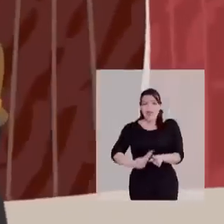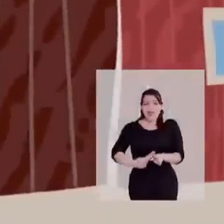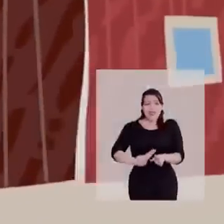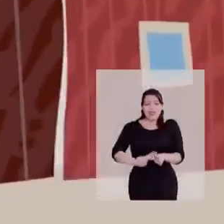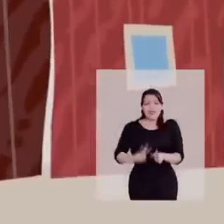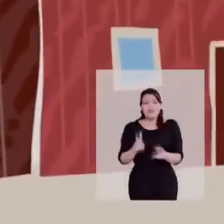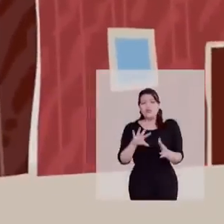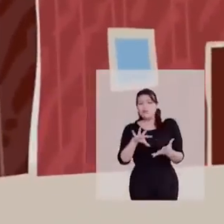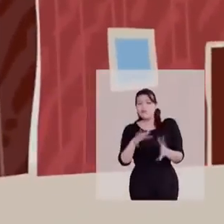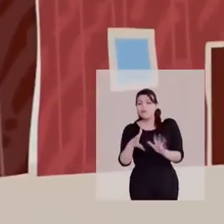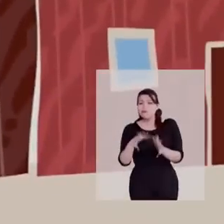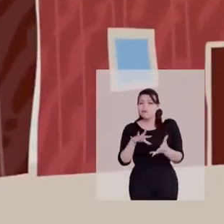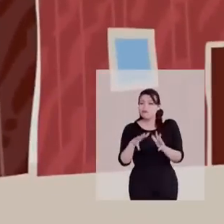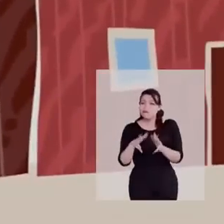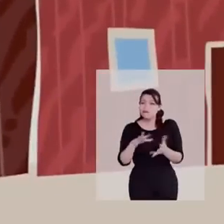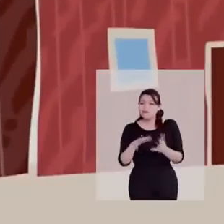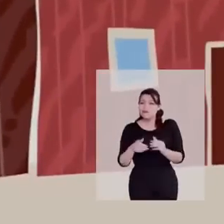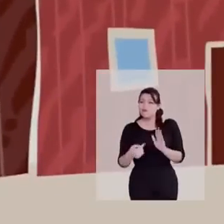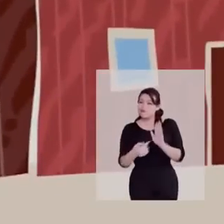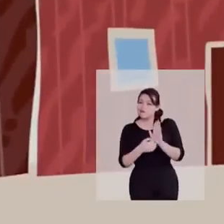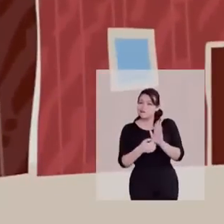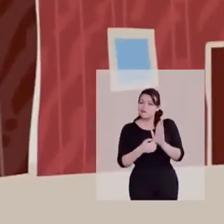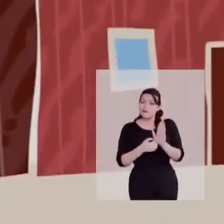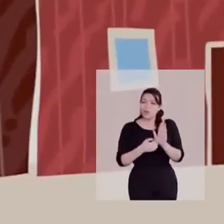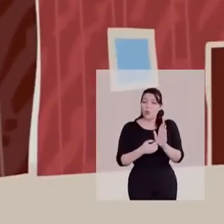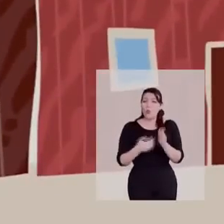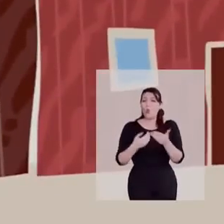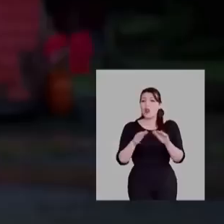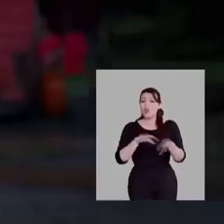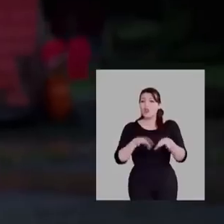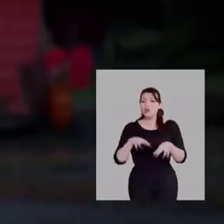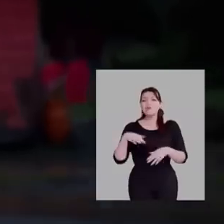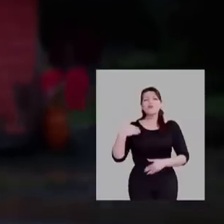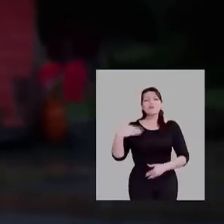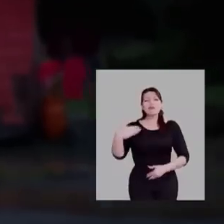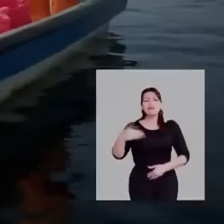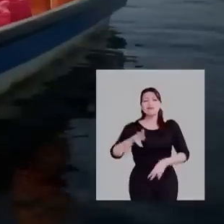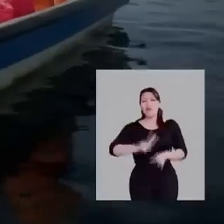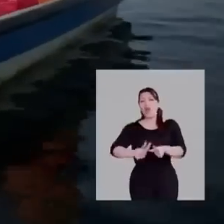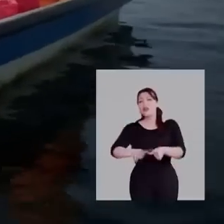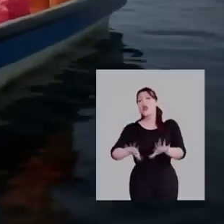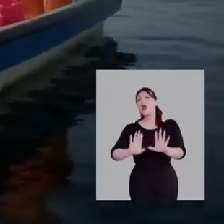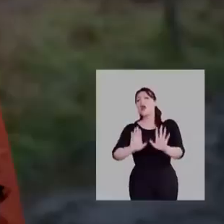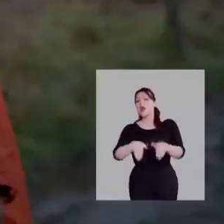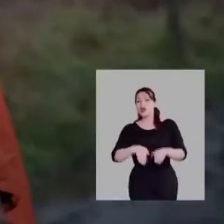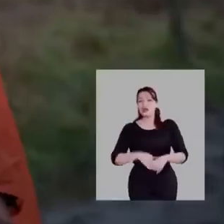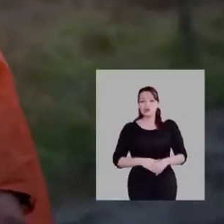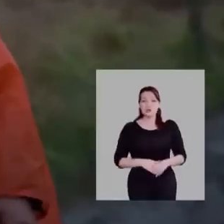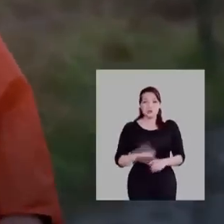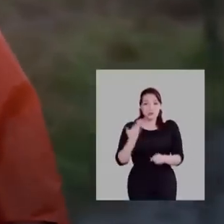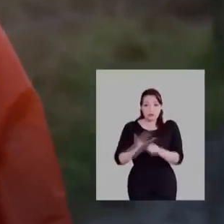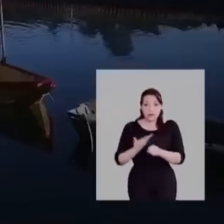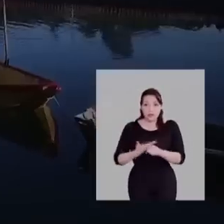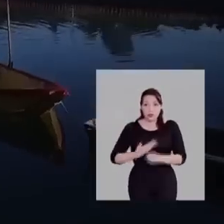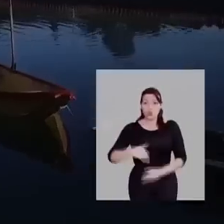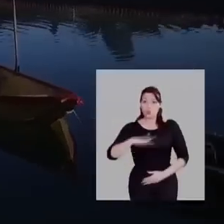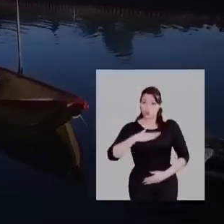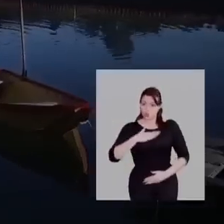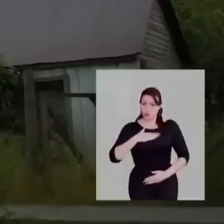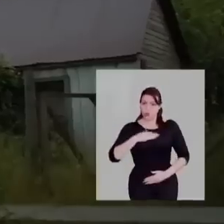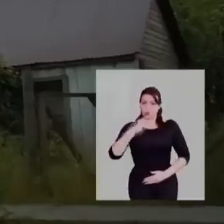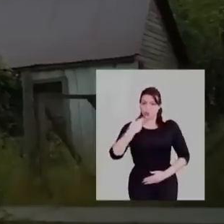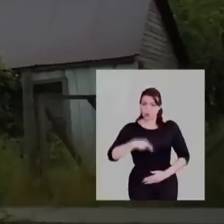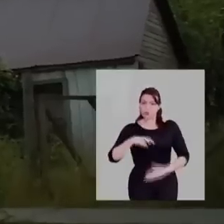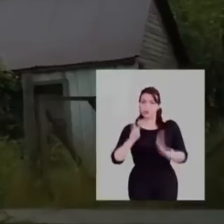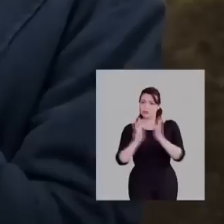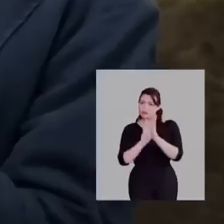que así nomás está bien, que cualquier cosa la arreglamos mañana, nos están pidiendo que dejemos de ser